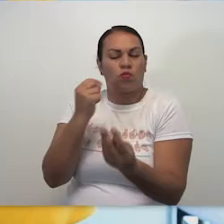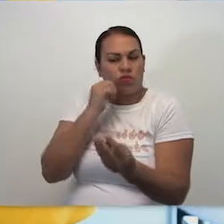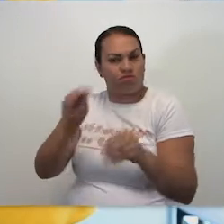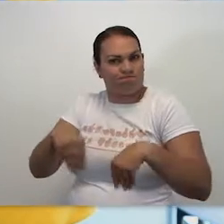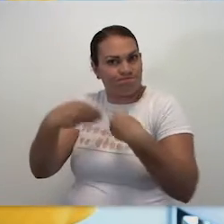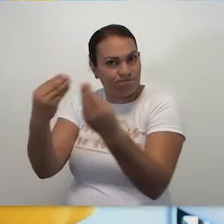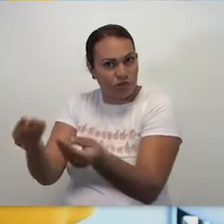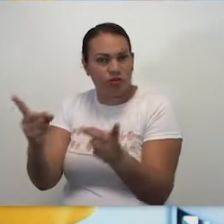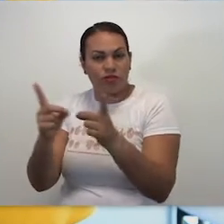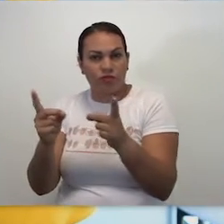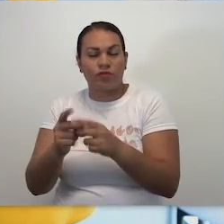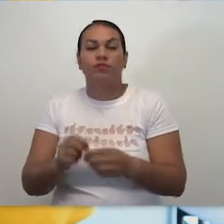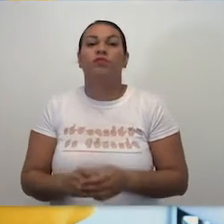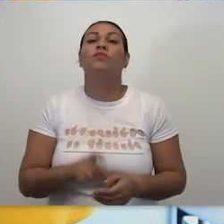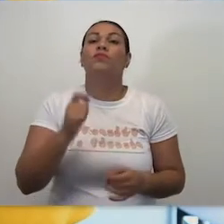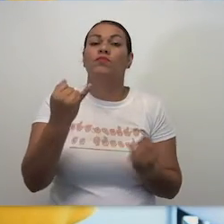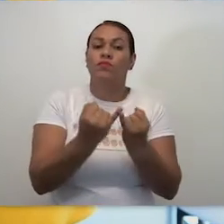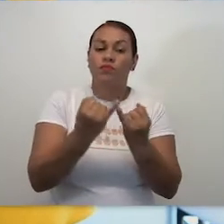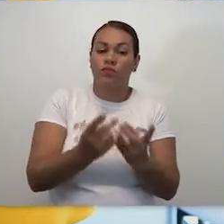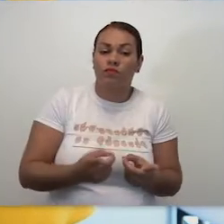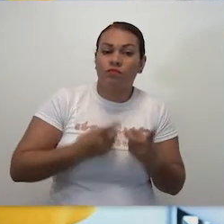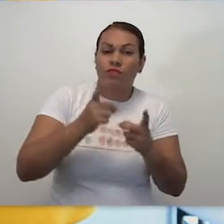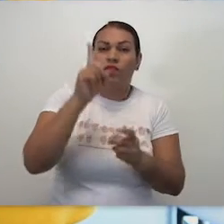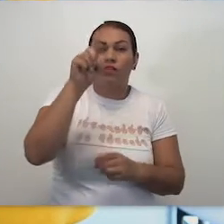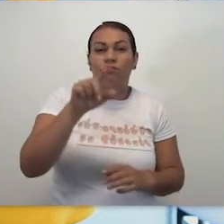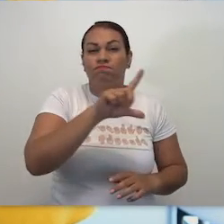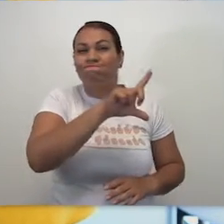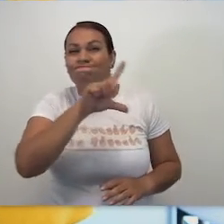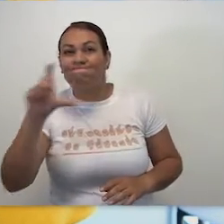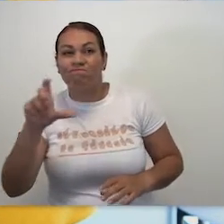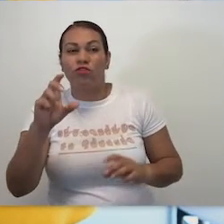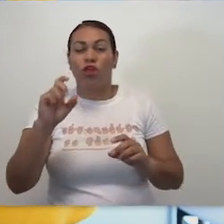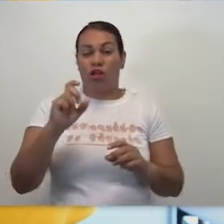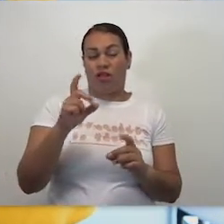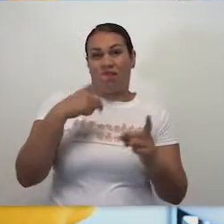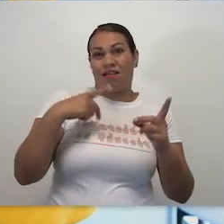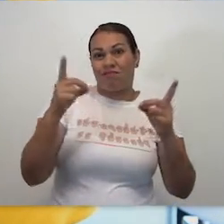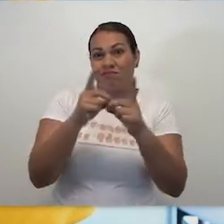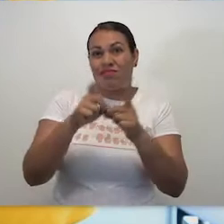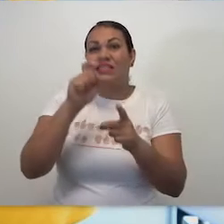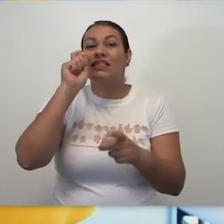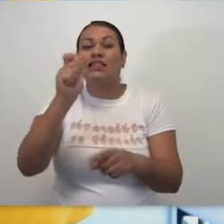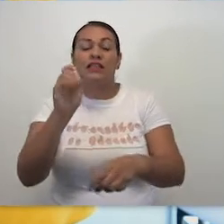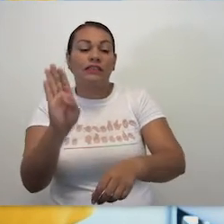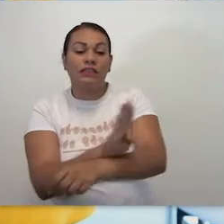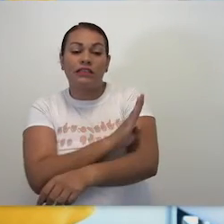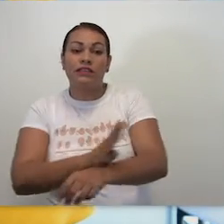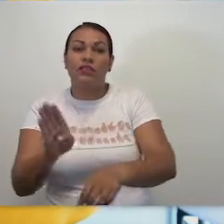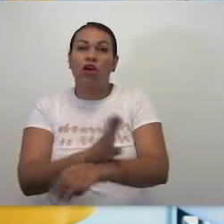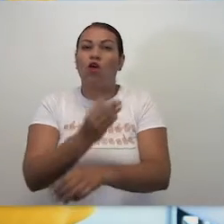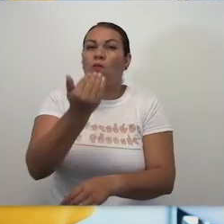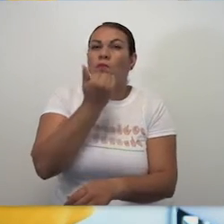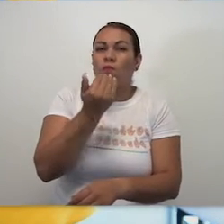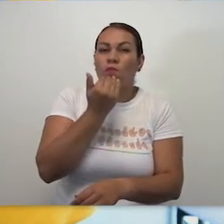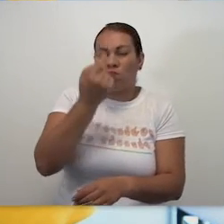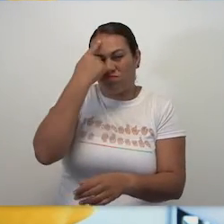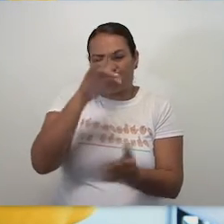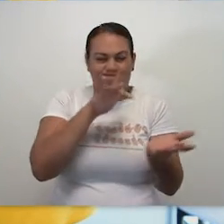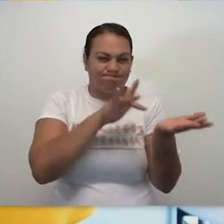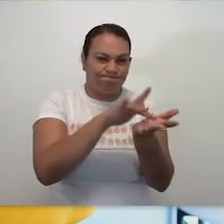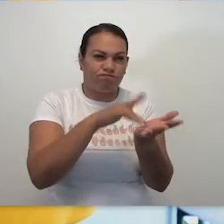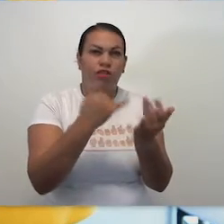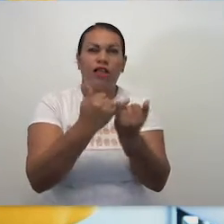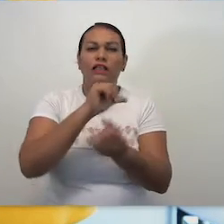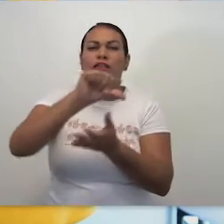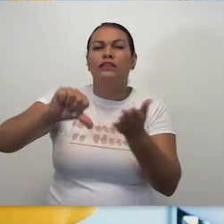identificación de Tlajomulco. Entregamos 1 mil 728 despensas a beneficiarios de comedores